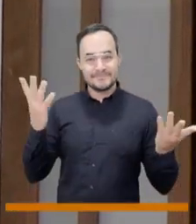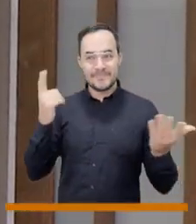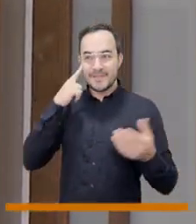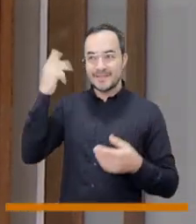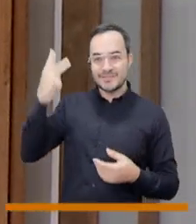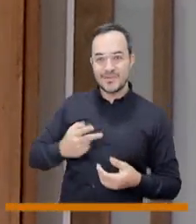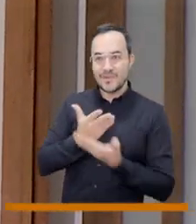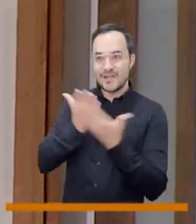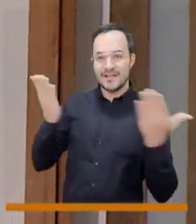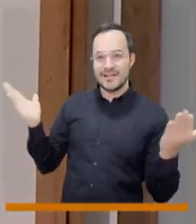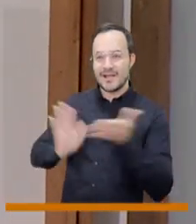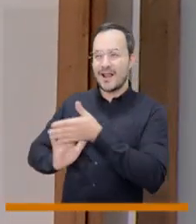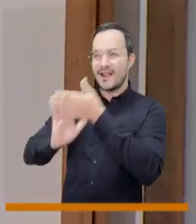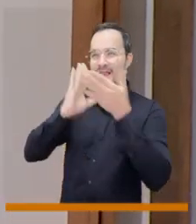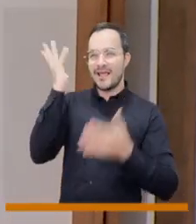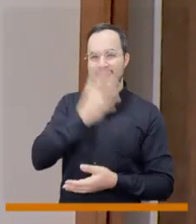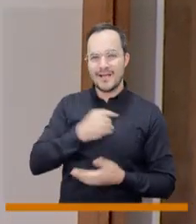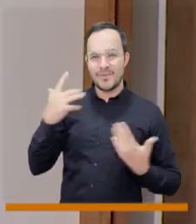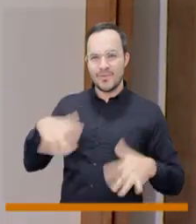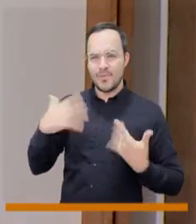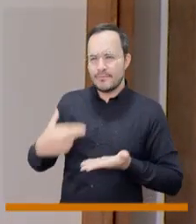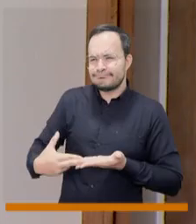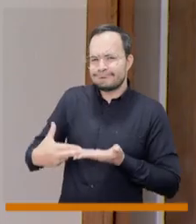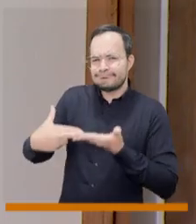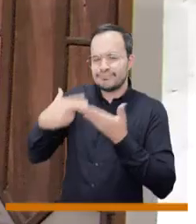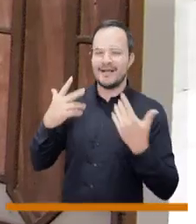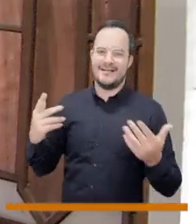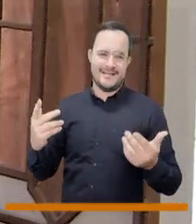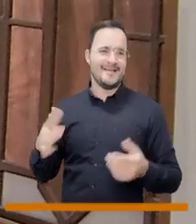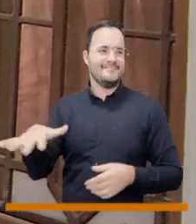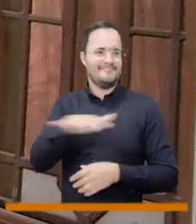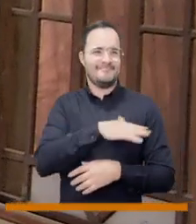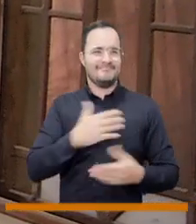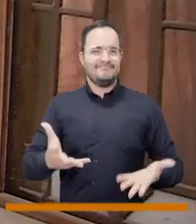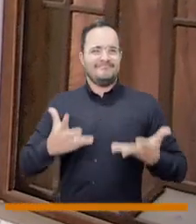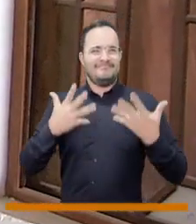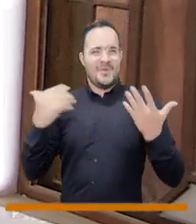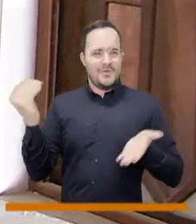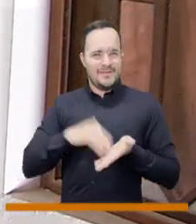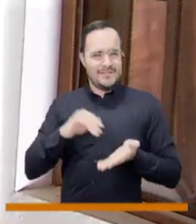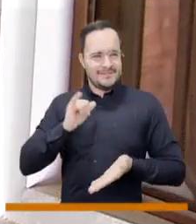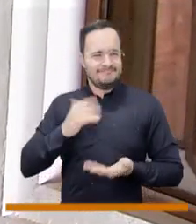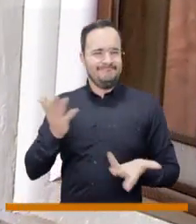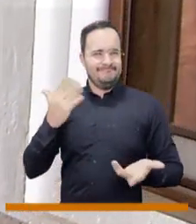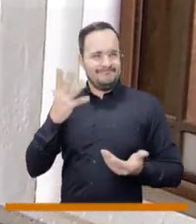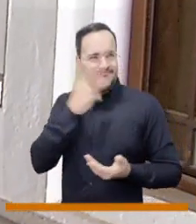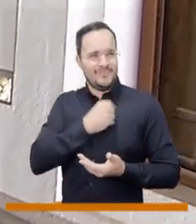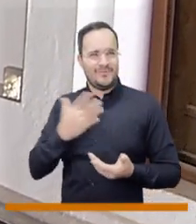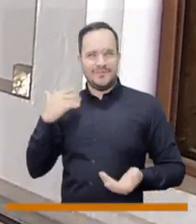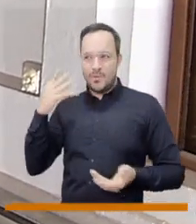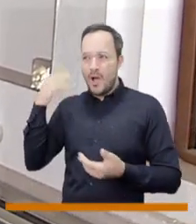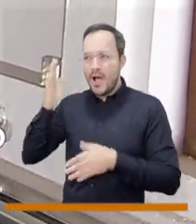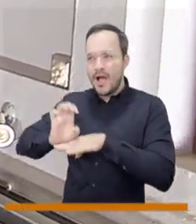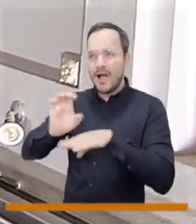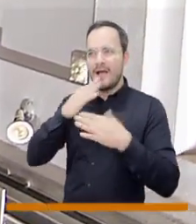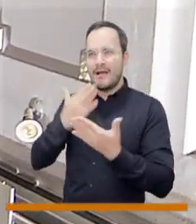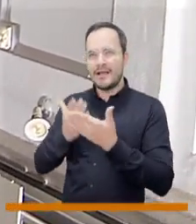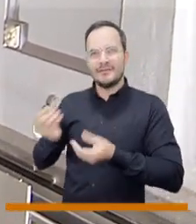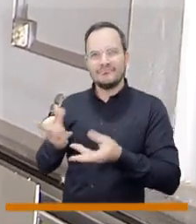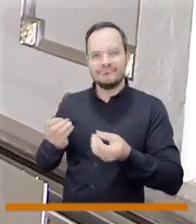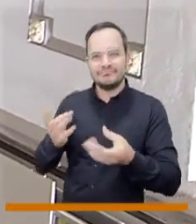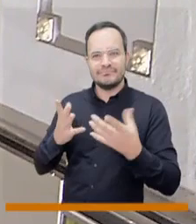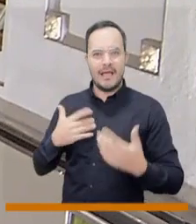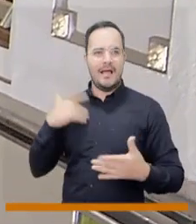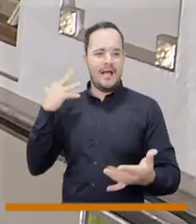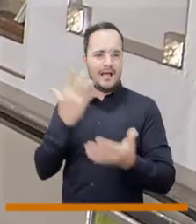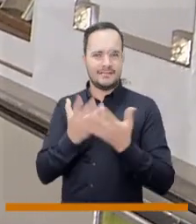recuperar esta histórica edificación significa un nuevo aire a los esfuerzos hechos desde hace mucho tiempo por diferentes entidades